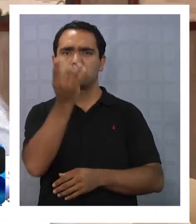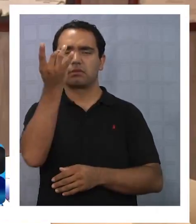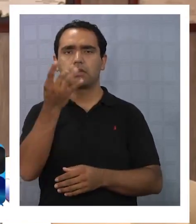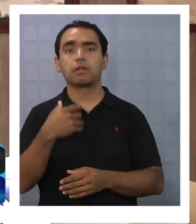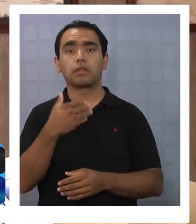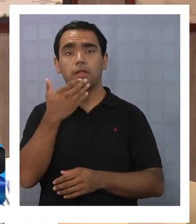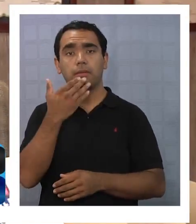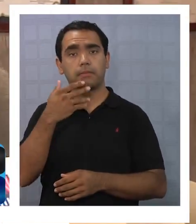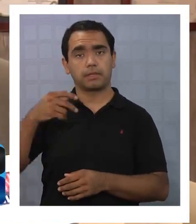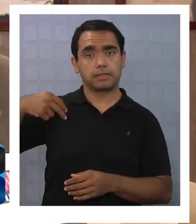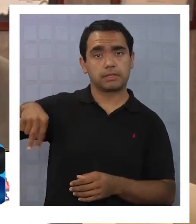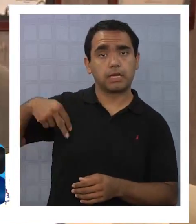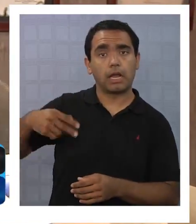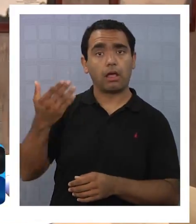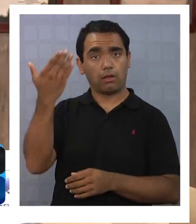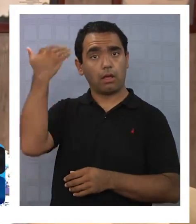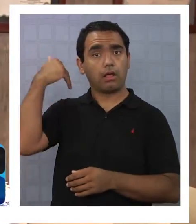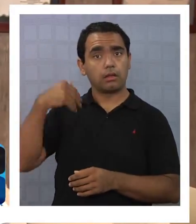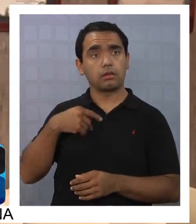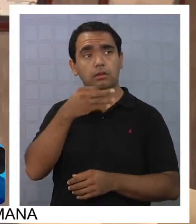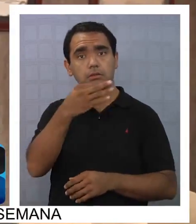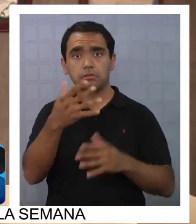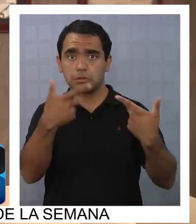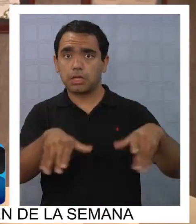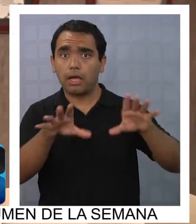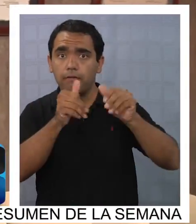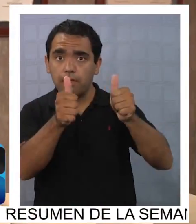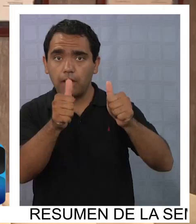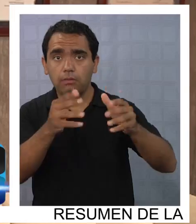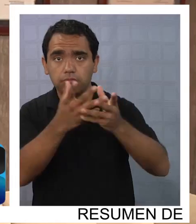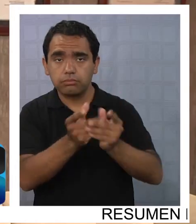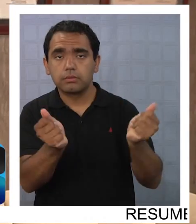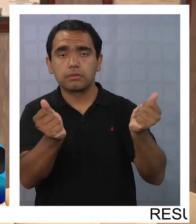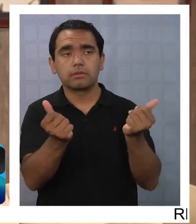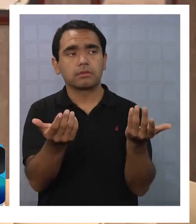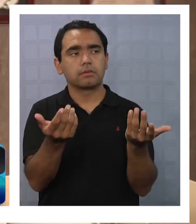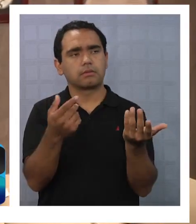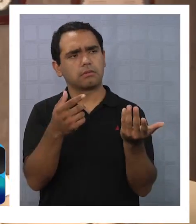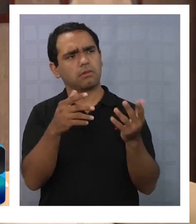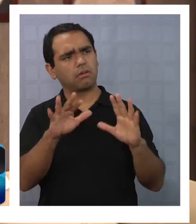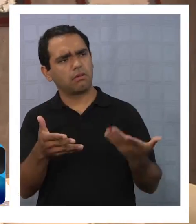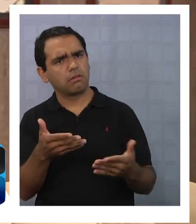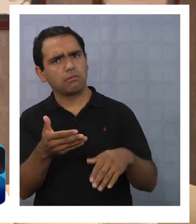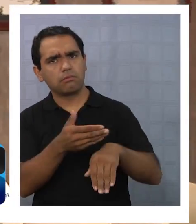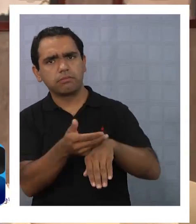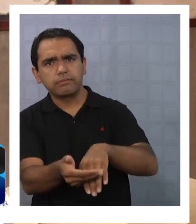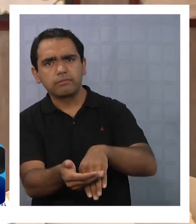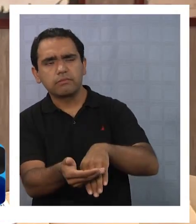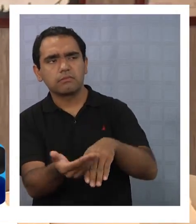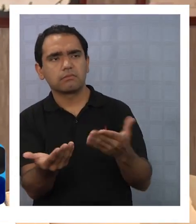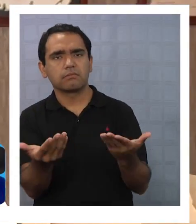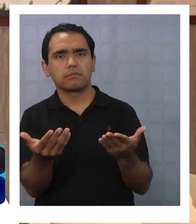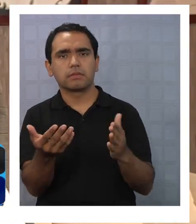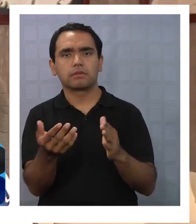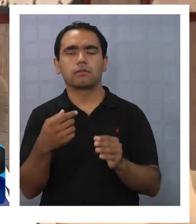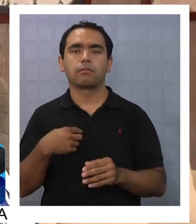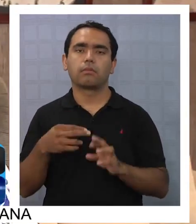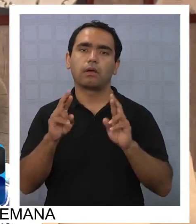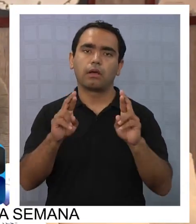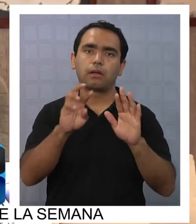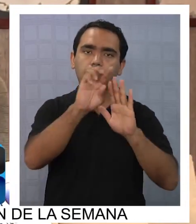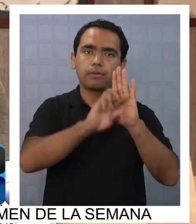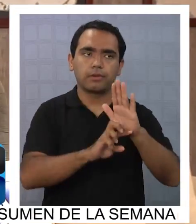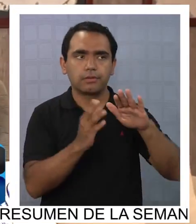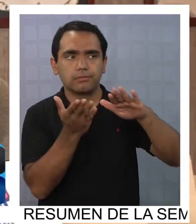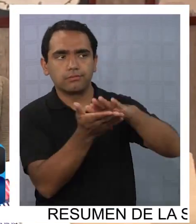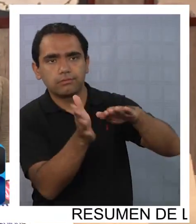comprometió tiempo atrás diciendo que estaba todo listo, por lo tanto, ingrata sorpresa lo importante sí es que el proyecto se mantenga, independientemente que tenga una